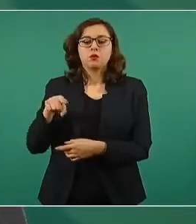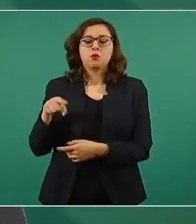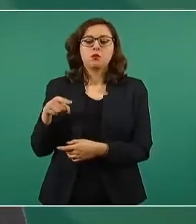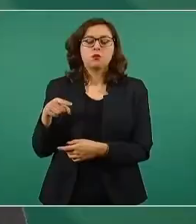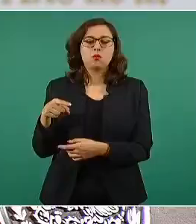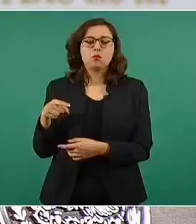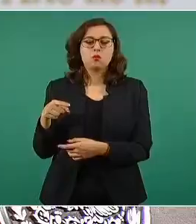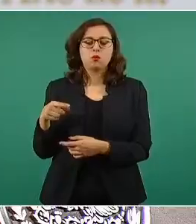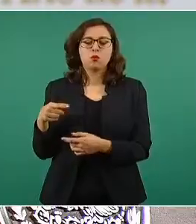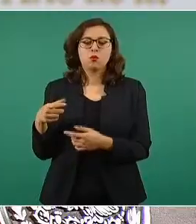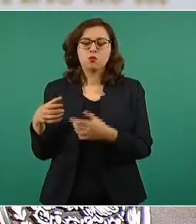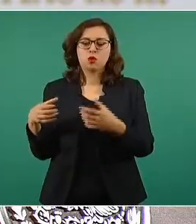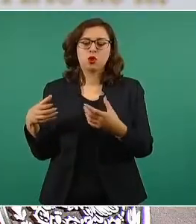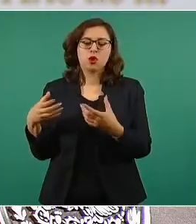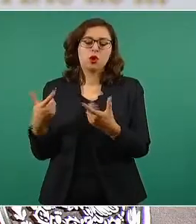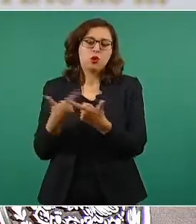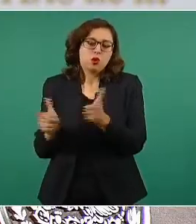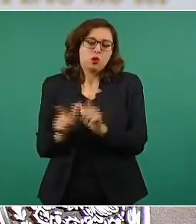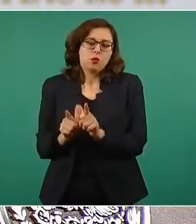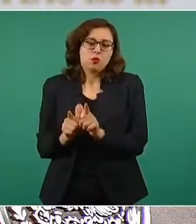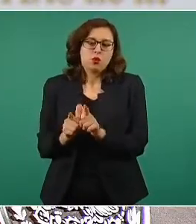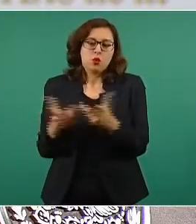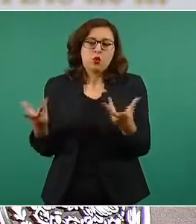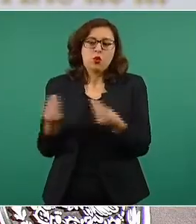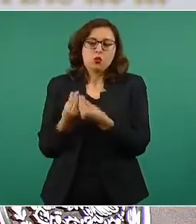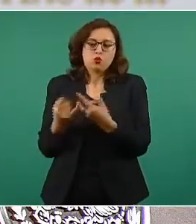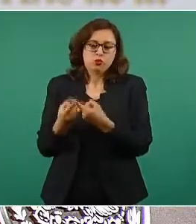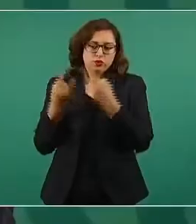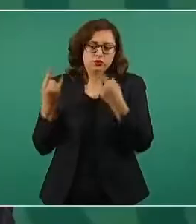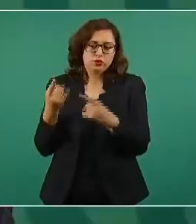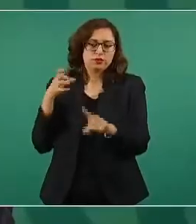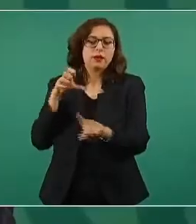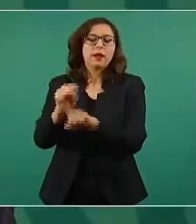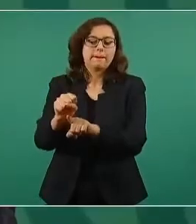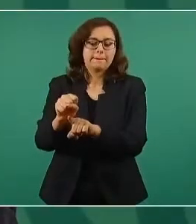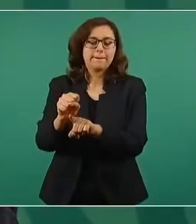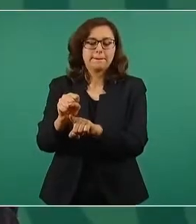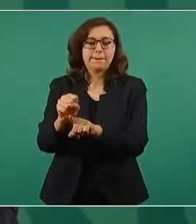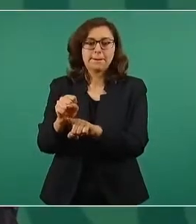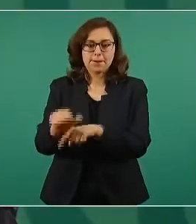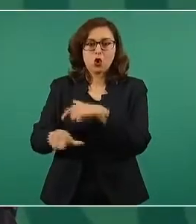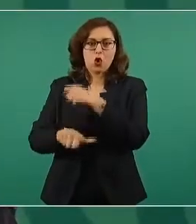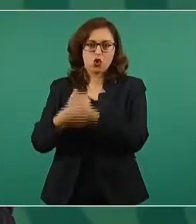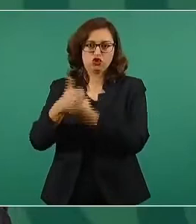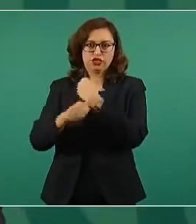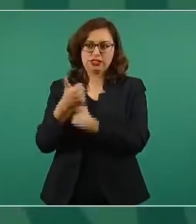Mañana y luego me han solicitado